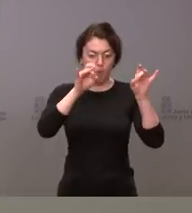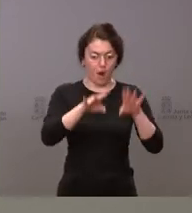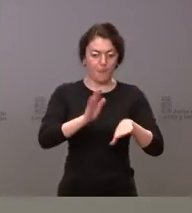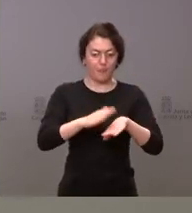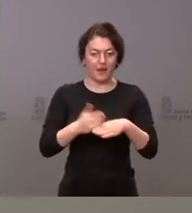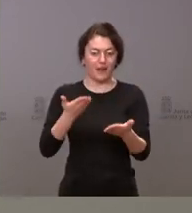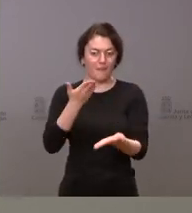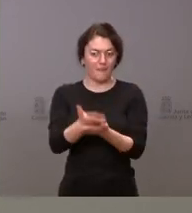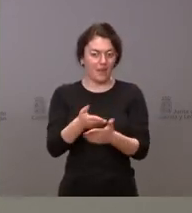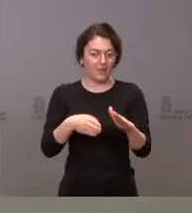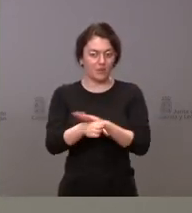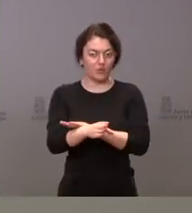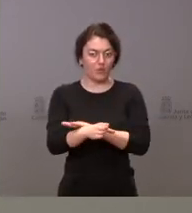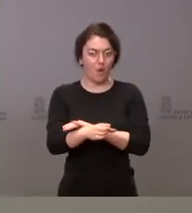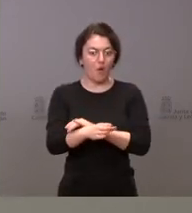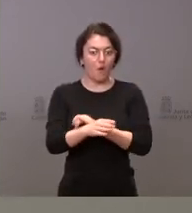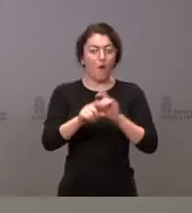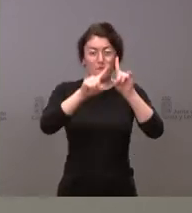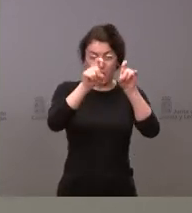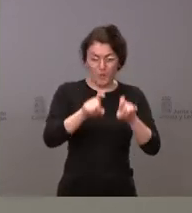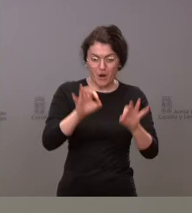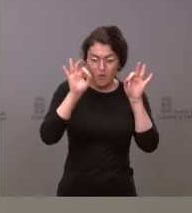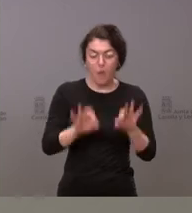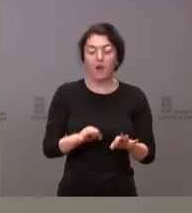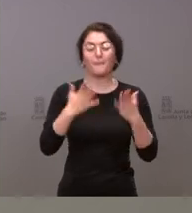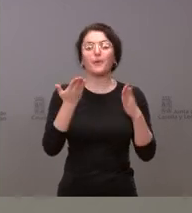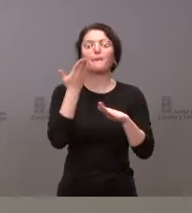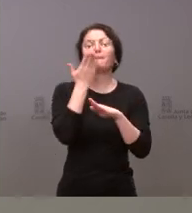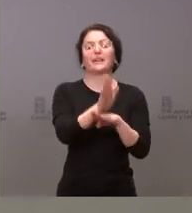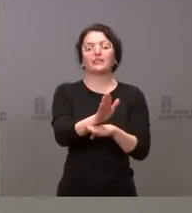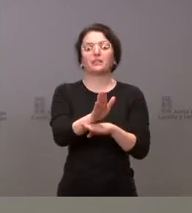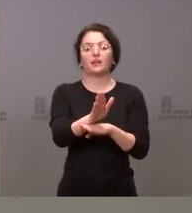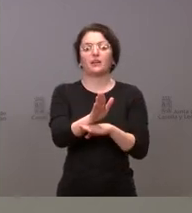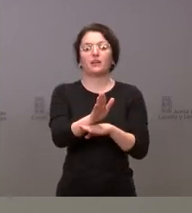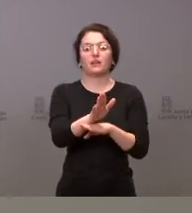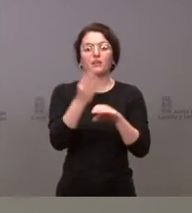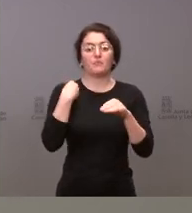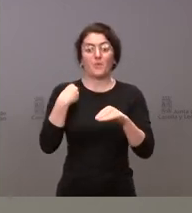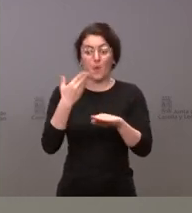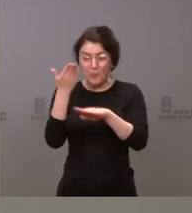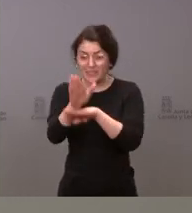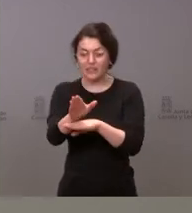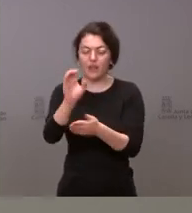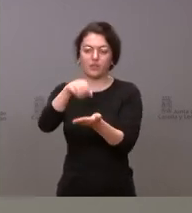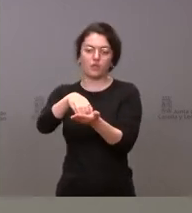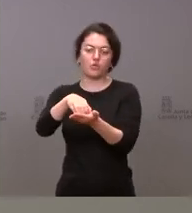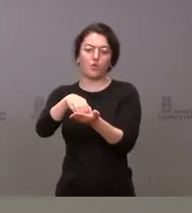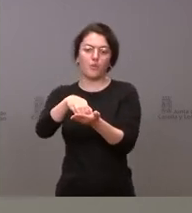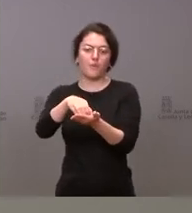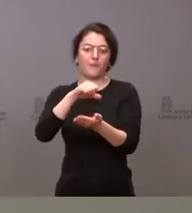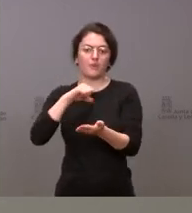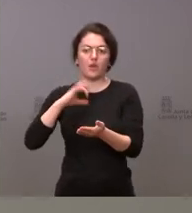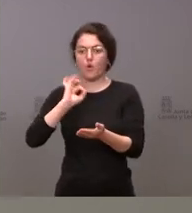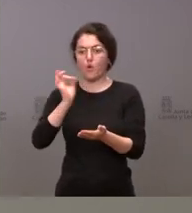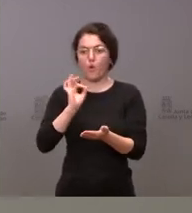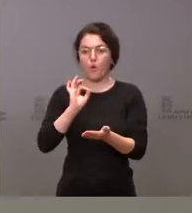prácticamente el mismo, solo que lo tienen que presentar en este caso a los centros de titularidad privada o a los ayuntamientos de titularidad